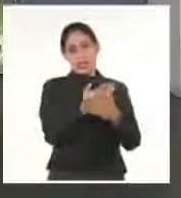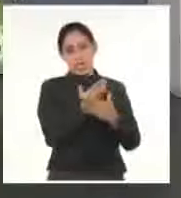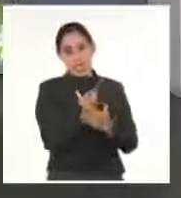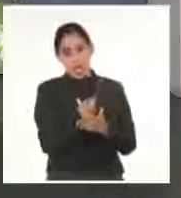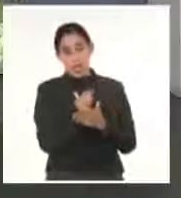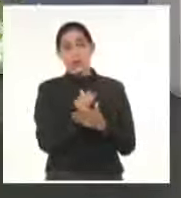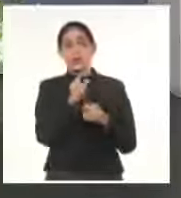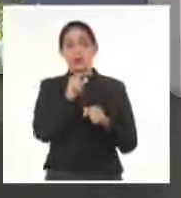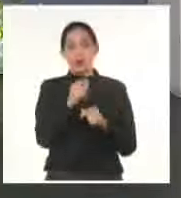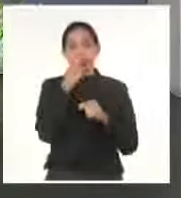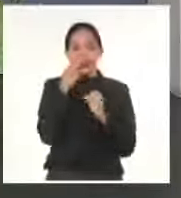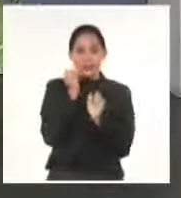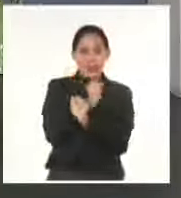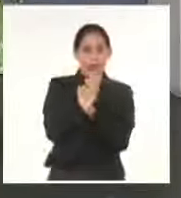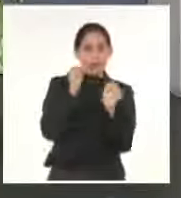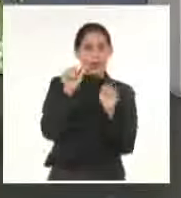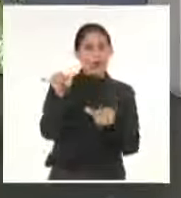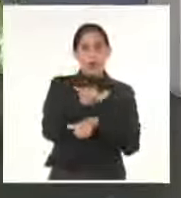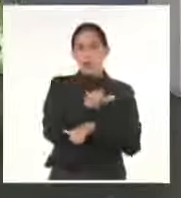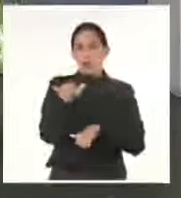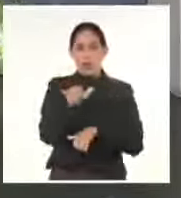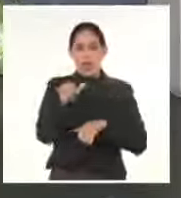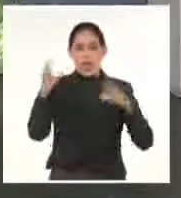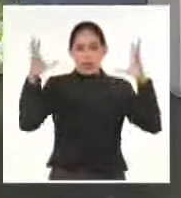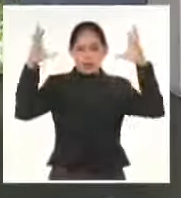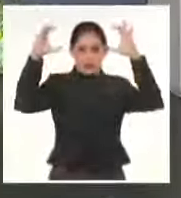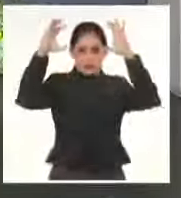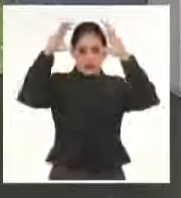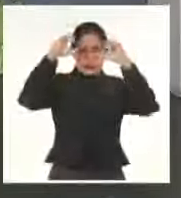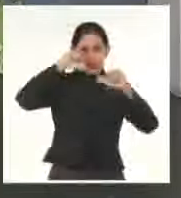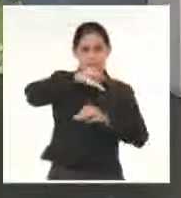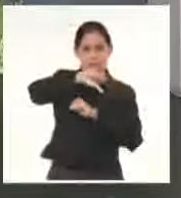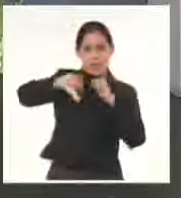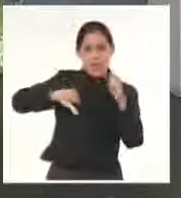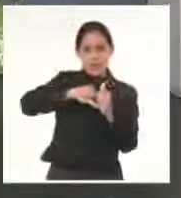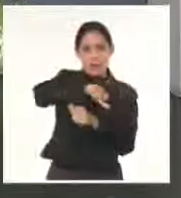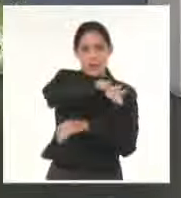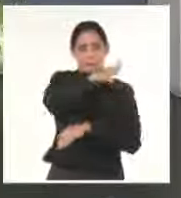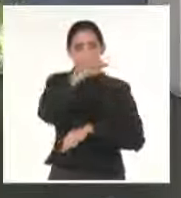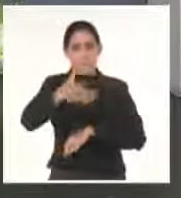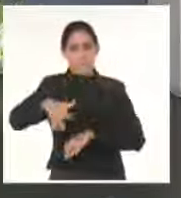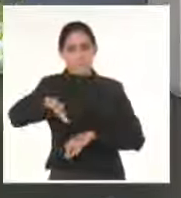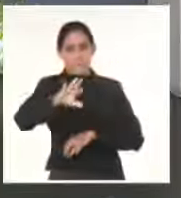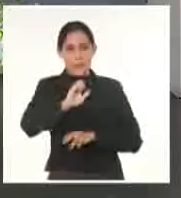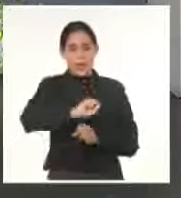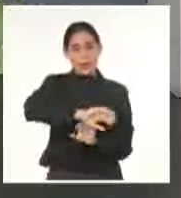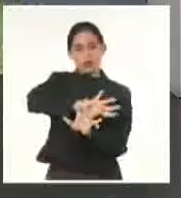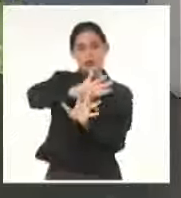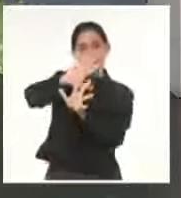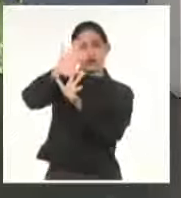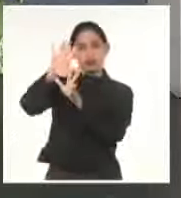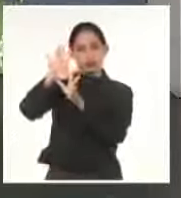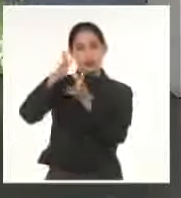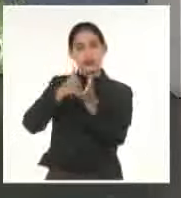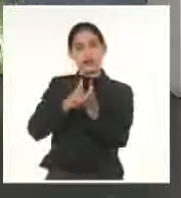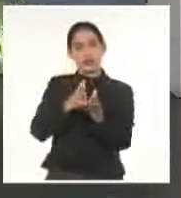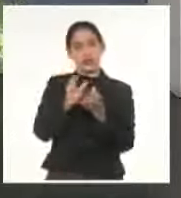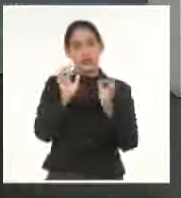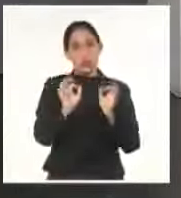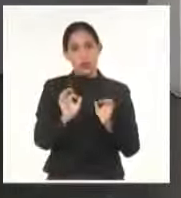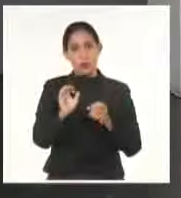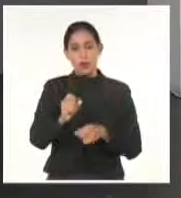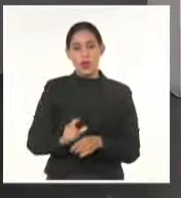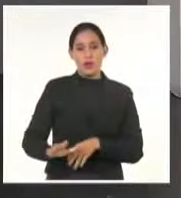Se puede apreciar también abundante nubosidad sobre el mar Caribe con el paso de las ondas tropicales y condiciones favorables en la atmósfera